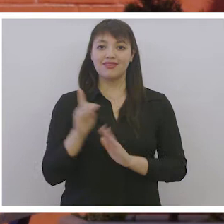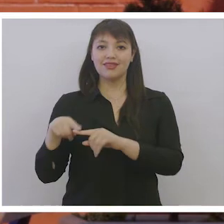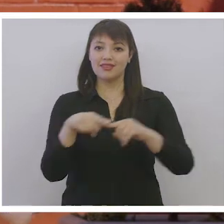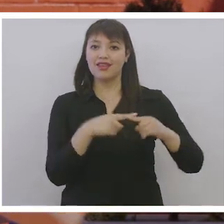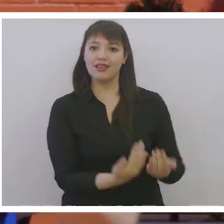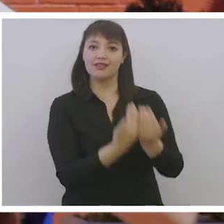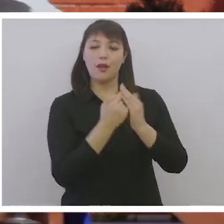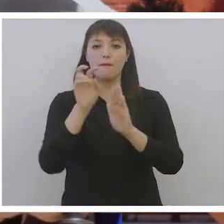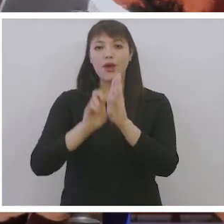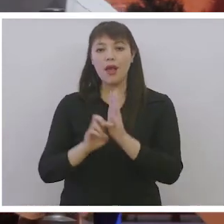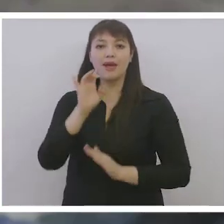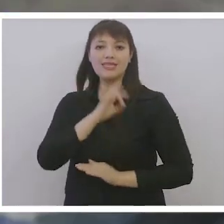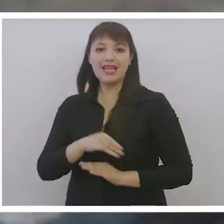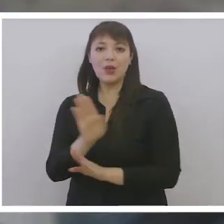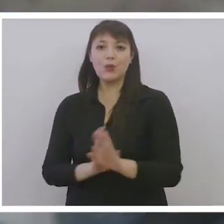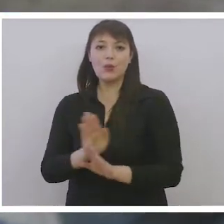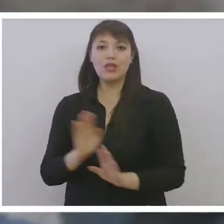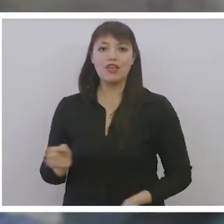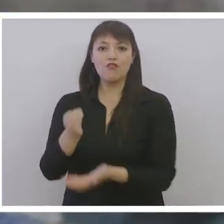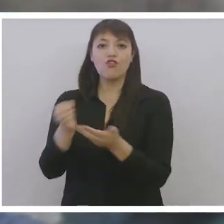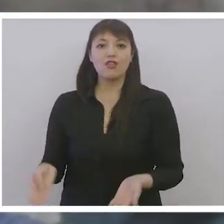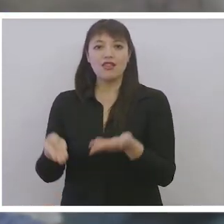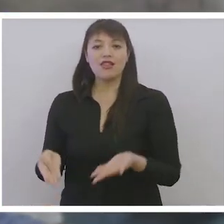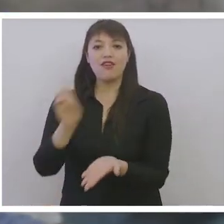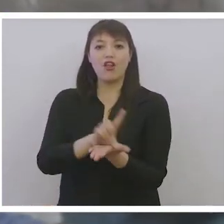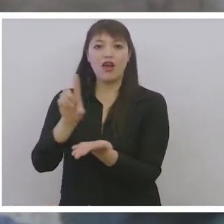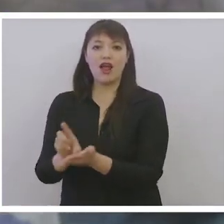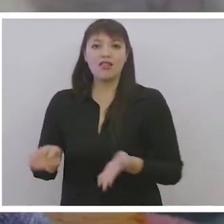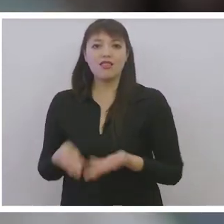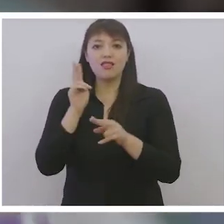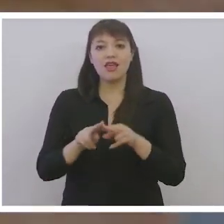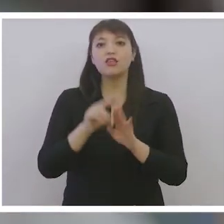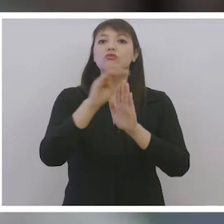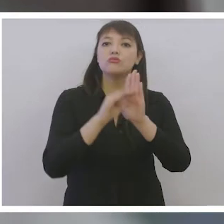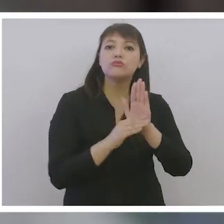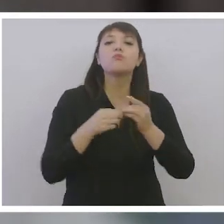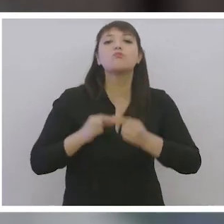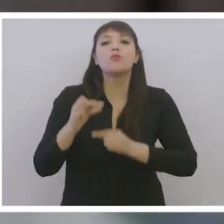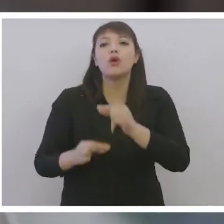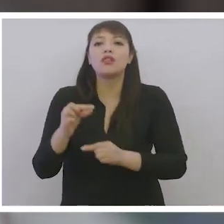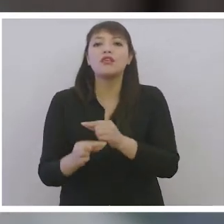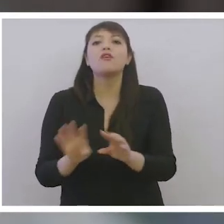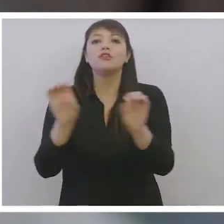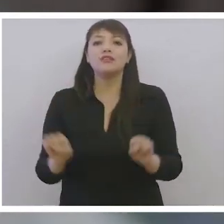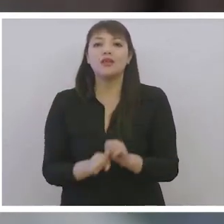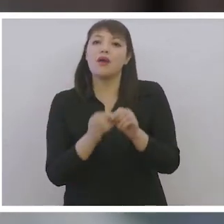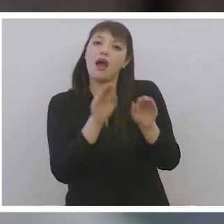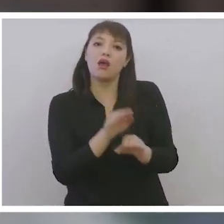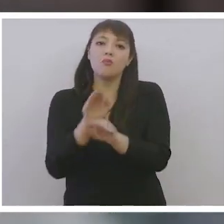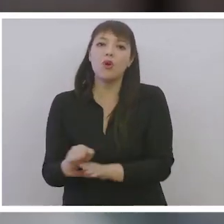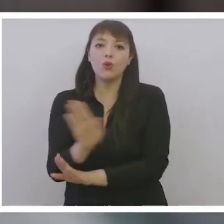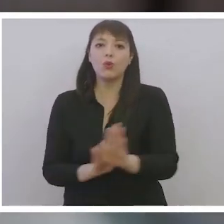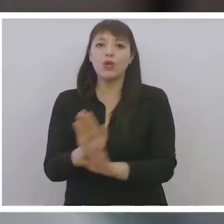Programa Chile Cuida y el Fondo de Iniciativas Locales, se inició la instalación progresiva de un Sistema Nacional de Apoyos y Cuidados en